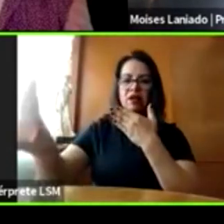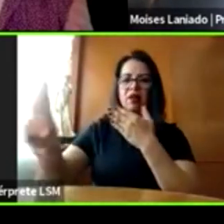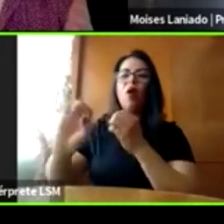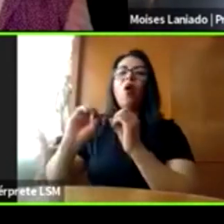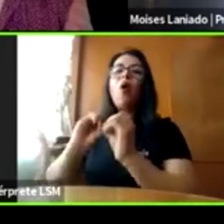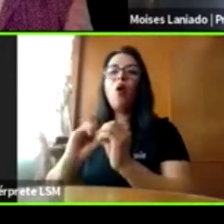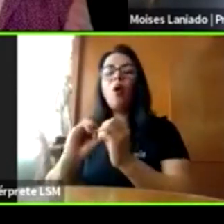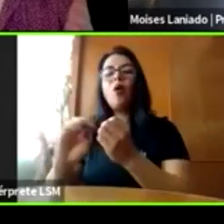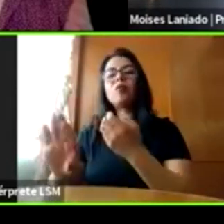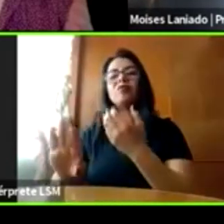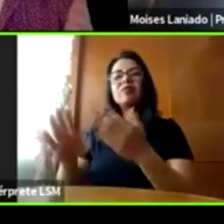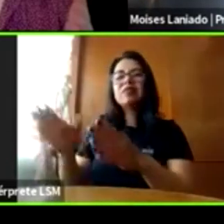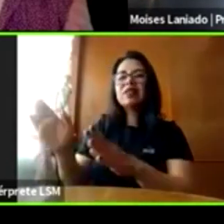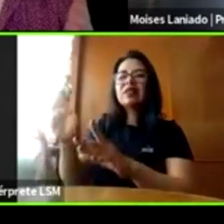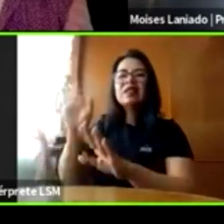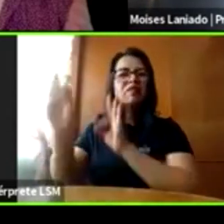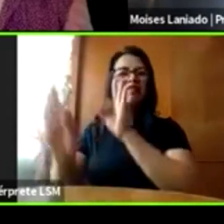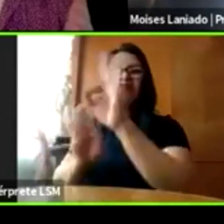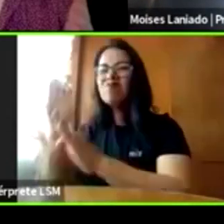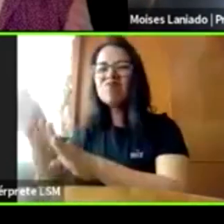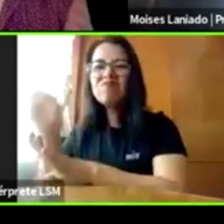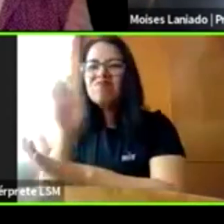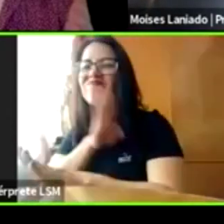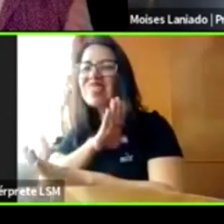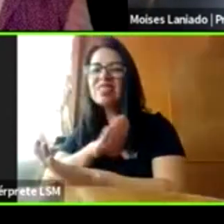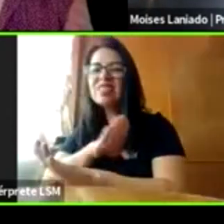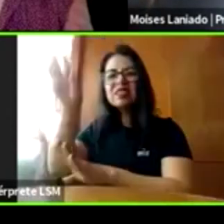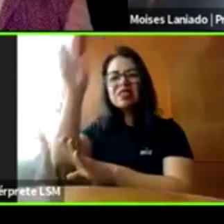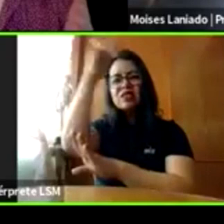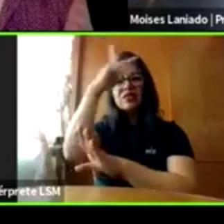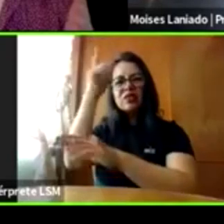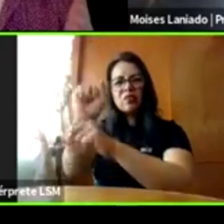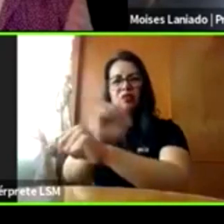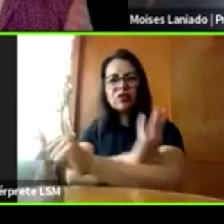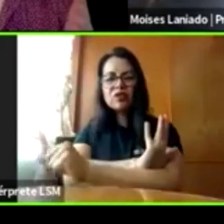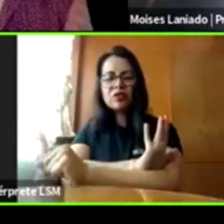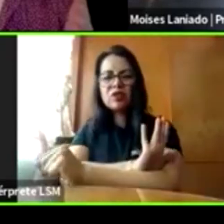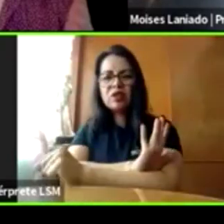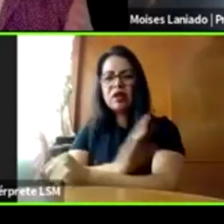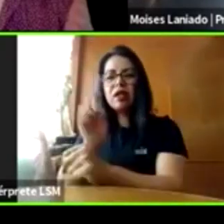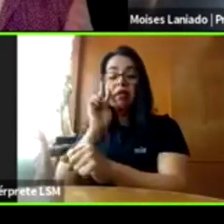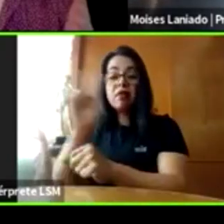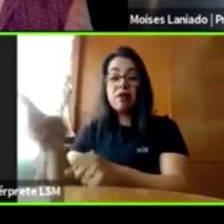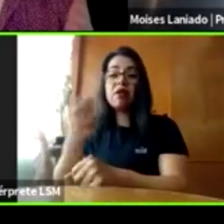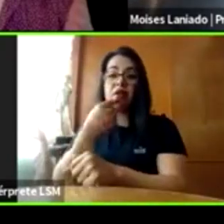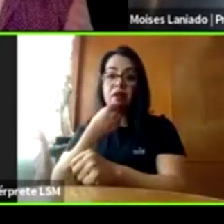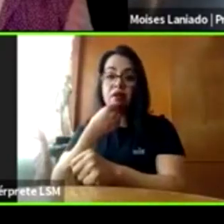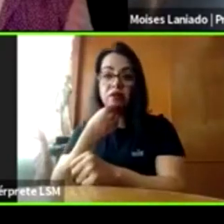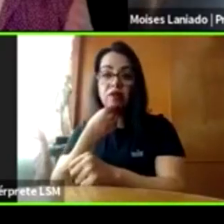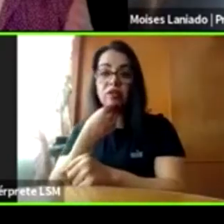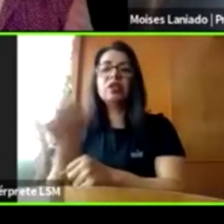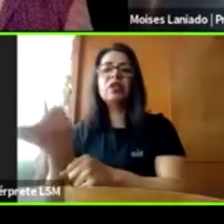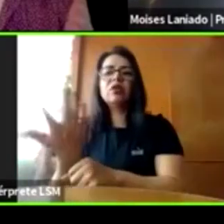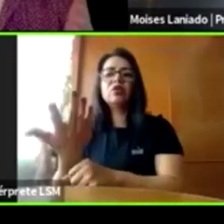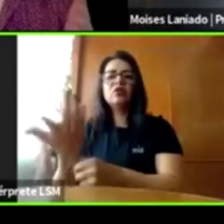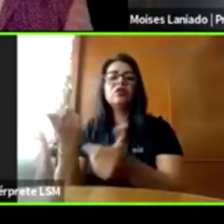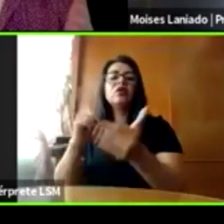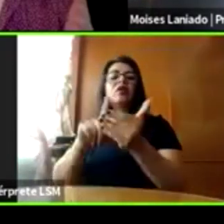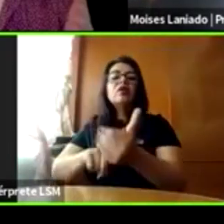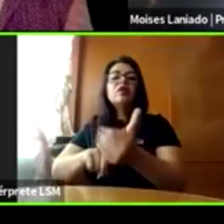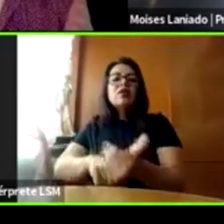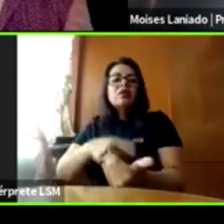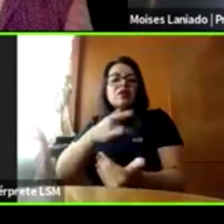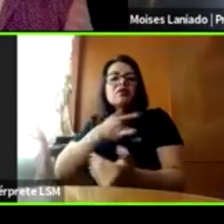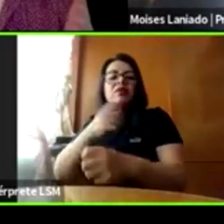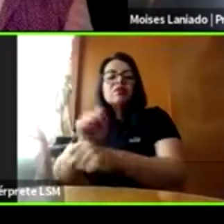niñas y niños tengan las habilidades emocionales que les permitan identificar quién puede ser un adulto